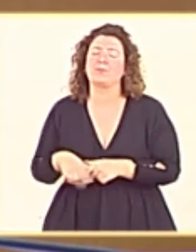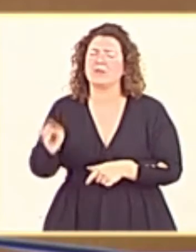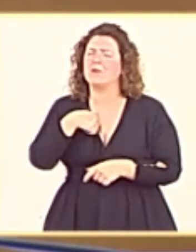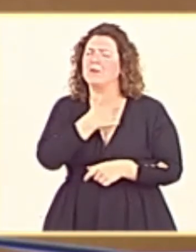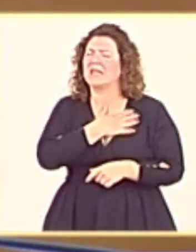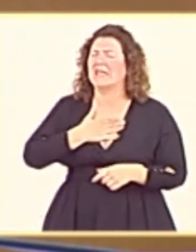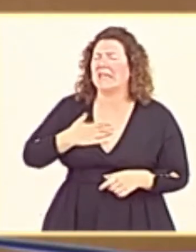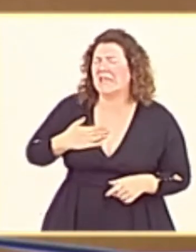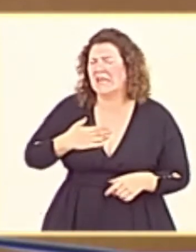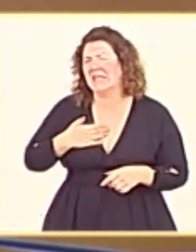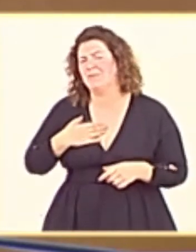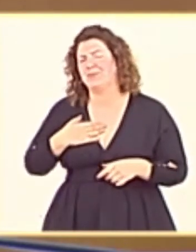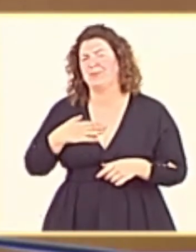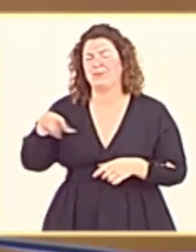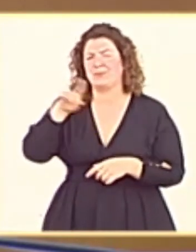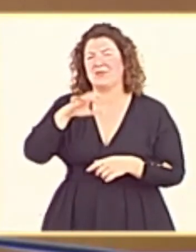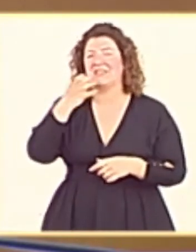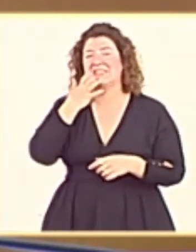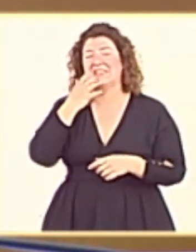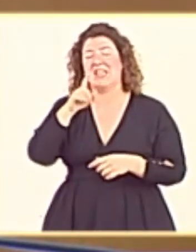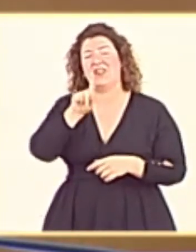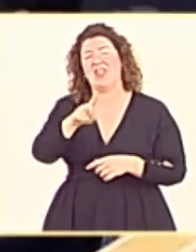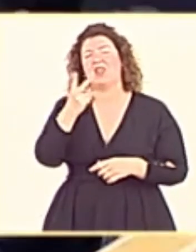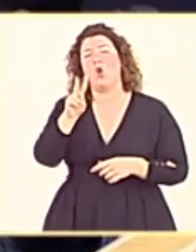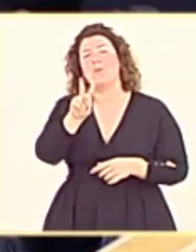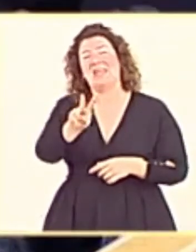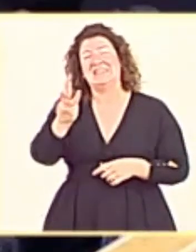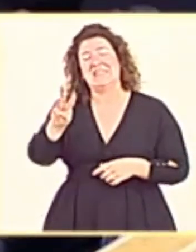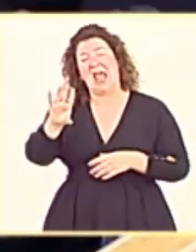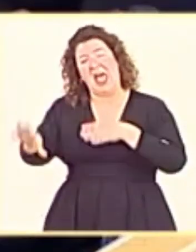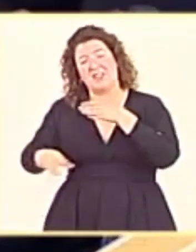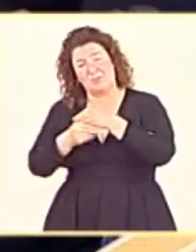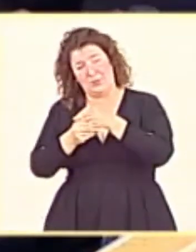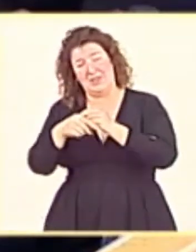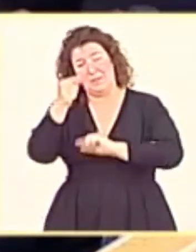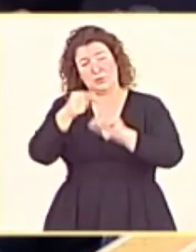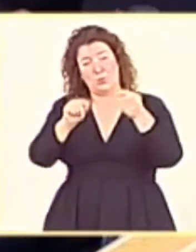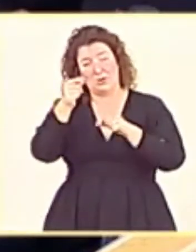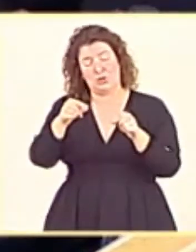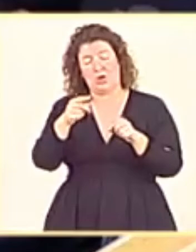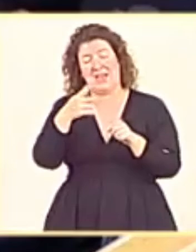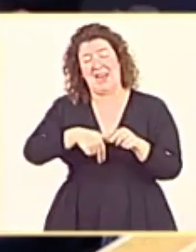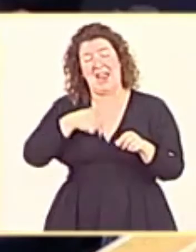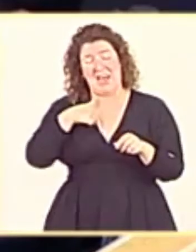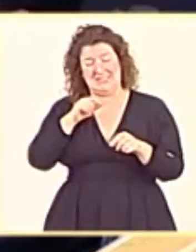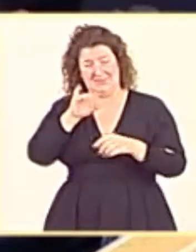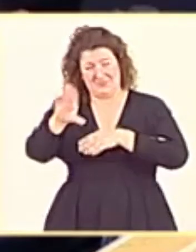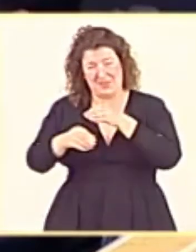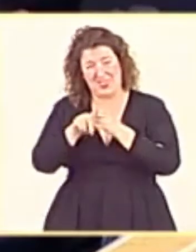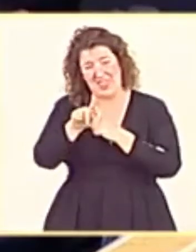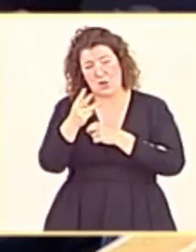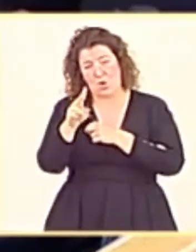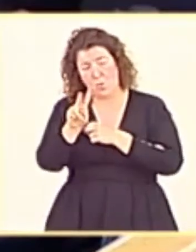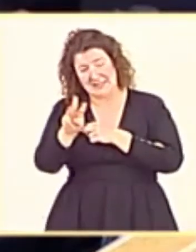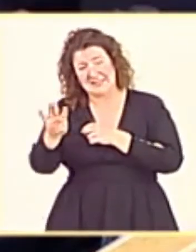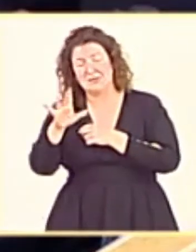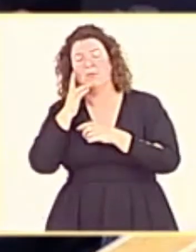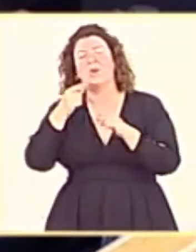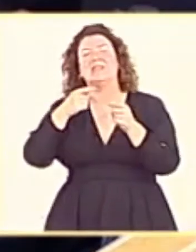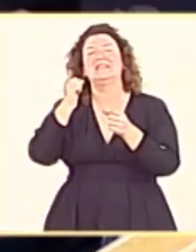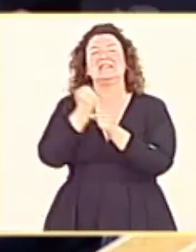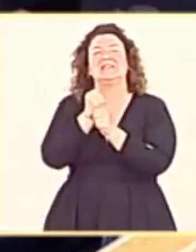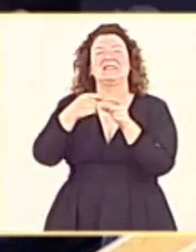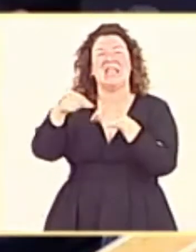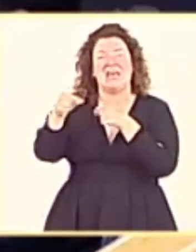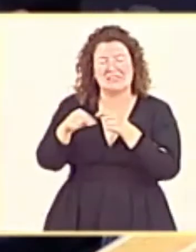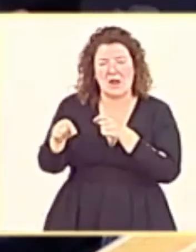al incorporar desde el Gobierno en la disposición adicional 123 de los presupuestos generales del Estado, aquellas medidas que, junto con el teletrabajo,